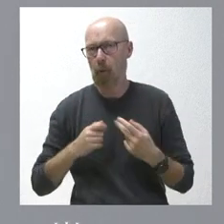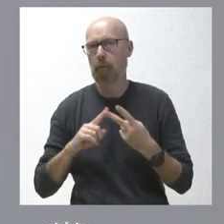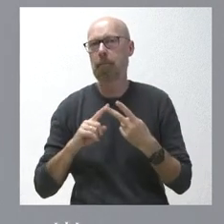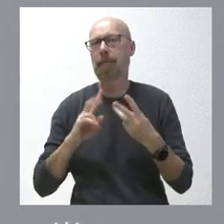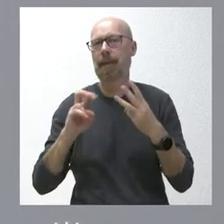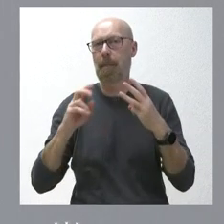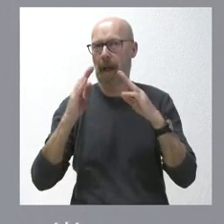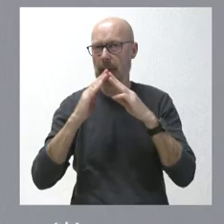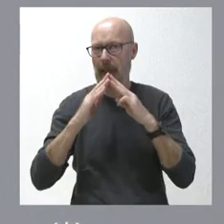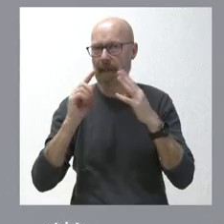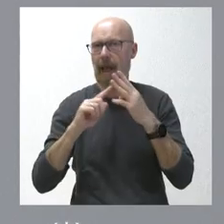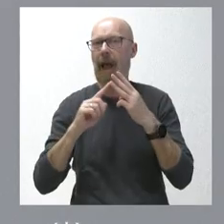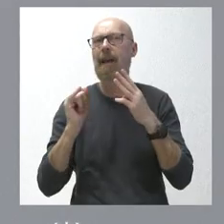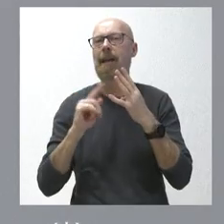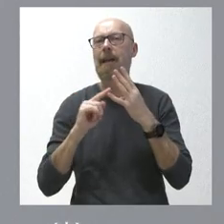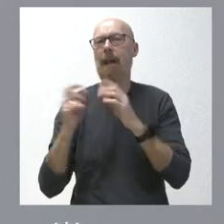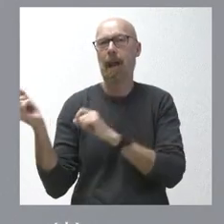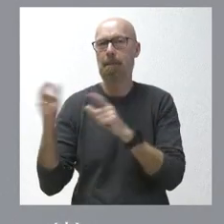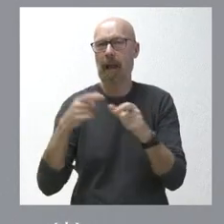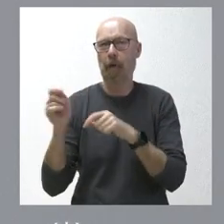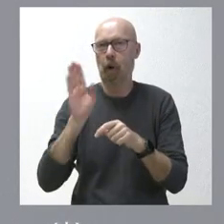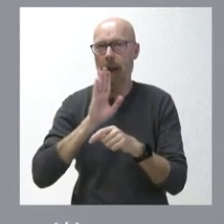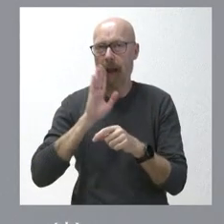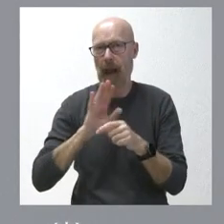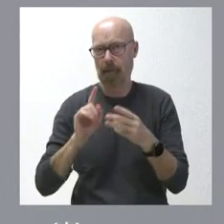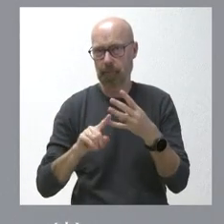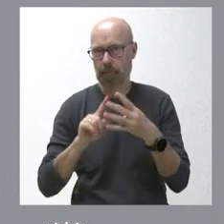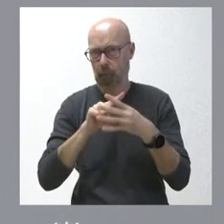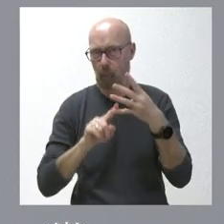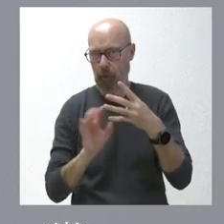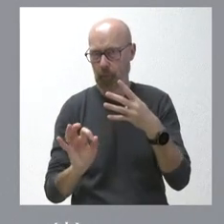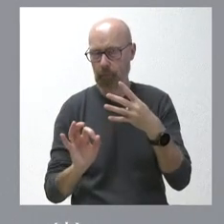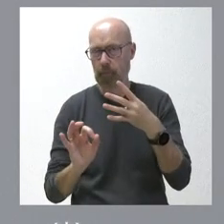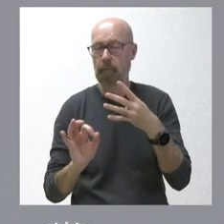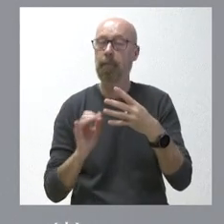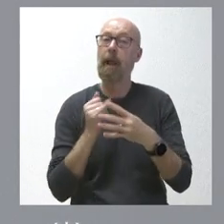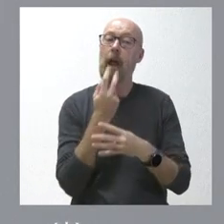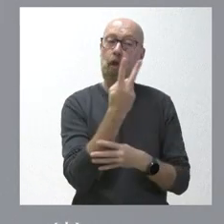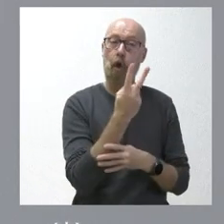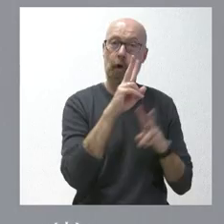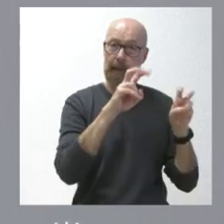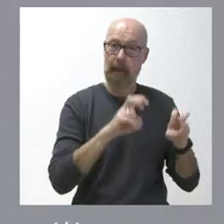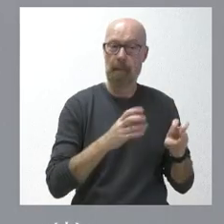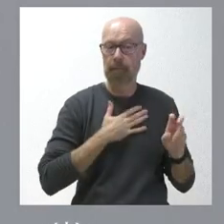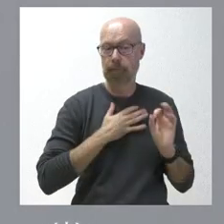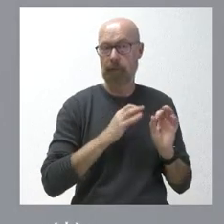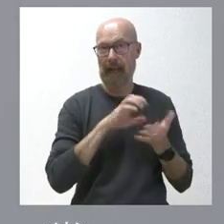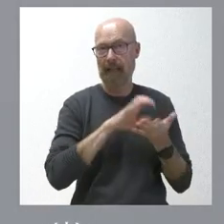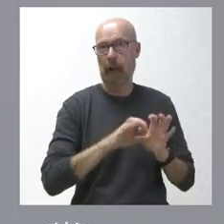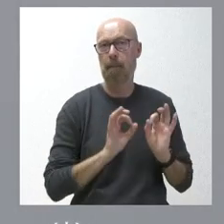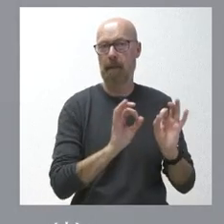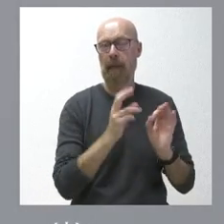vivienda y la cuestión de la inmigración irregular o ilegal. Nosotros hay dos aspectos muy importantes propios de Castilla y León. Por un lado,